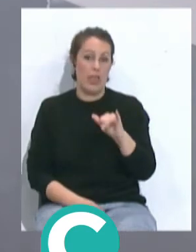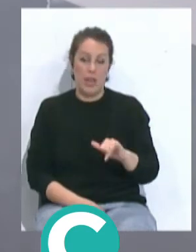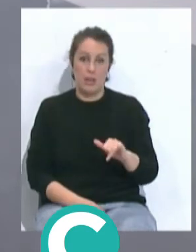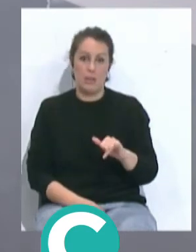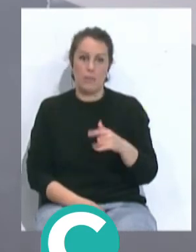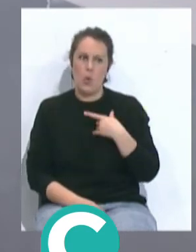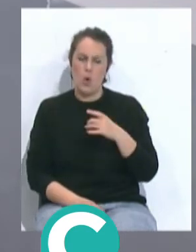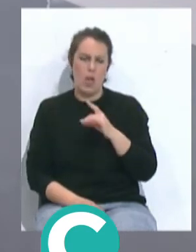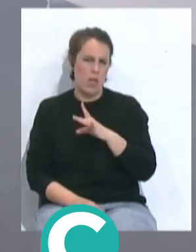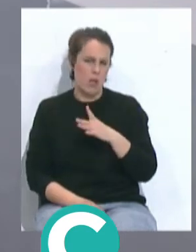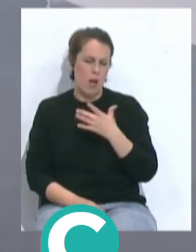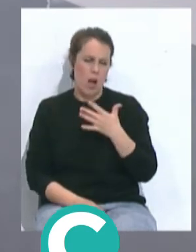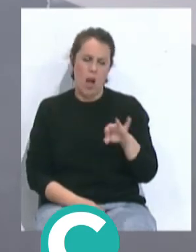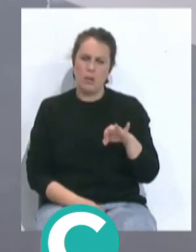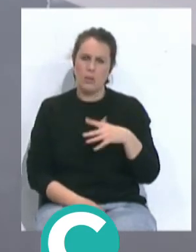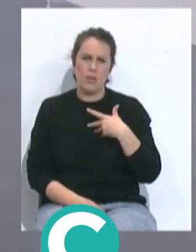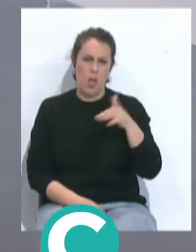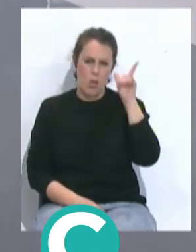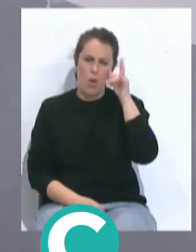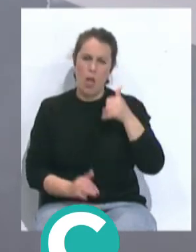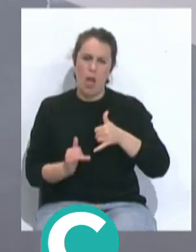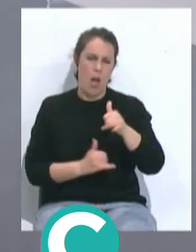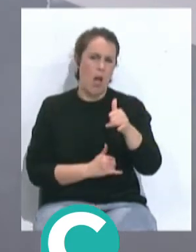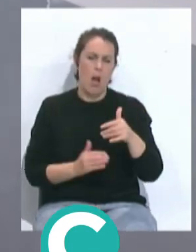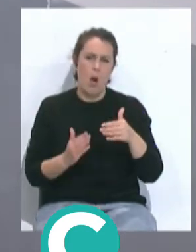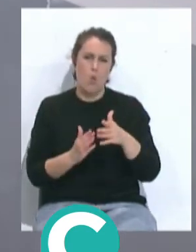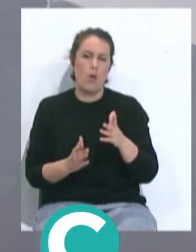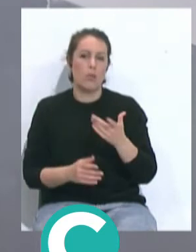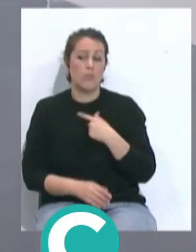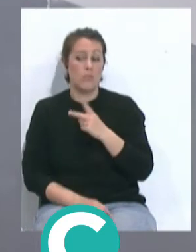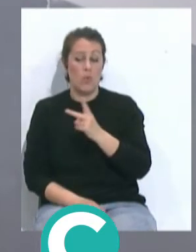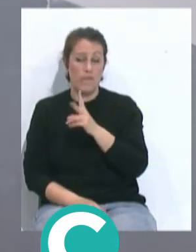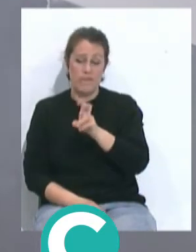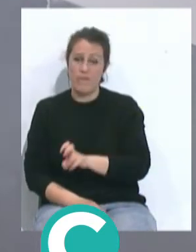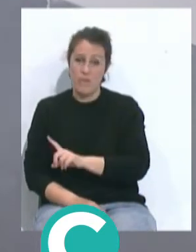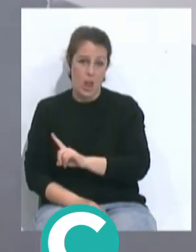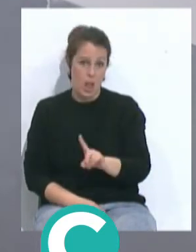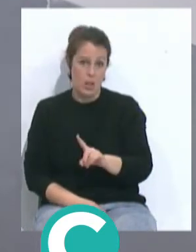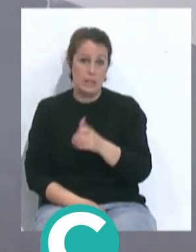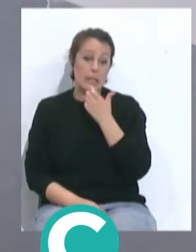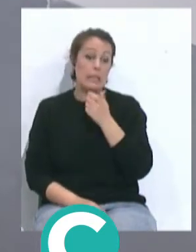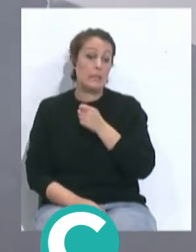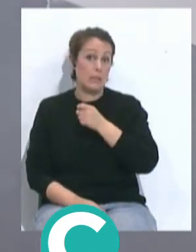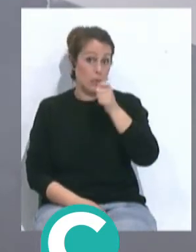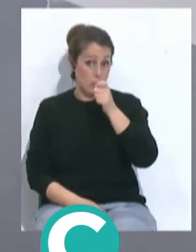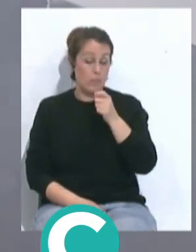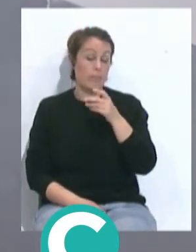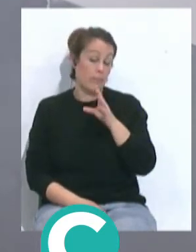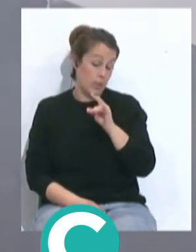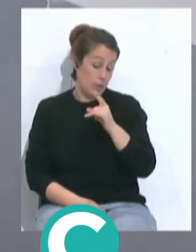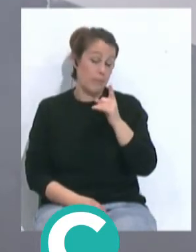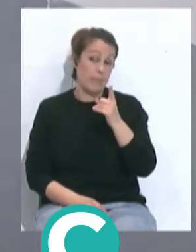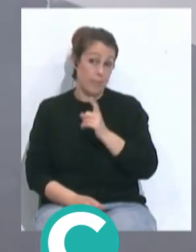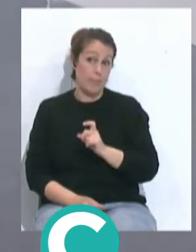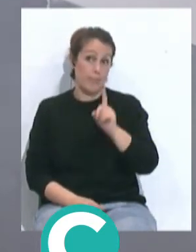que aparte fue un golazo con la zurda en el ángulo, los otros dos no fueron válidos, si los decretó el árbitro, indiscutiblemente subieron al